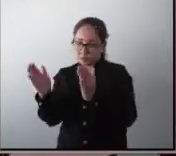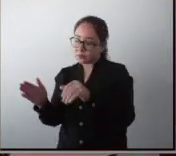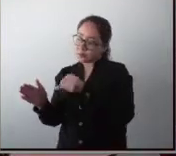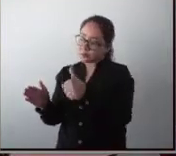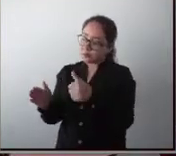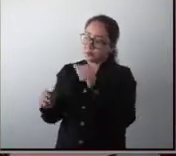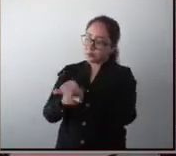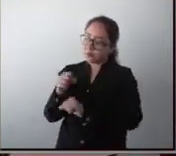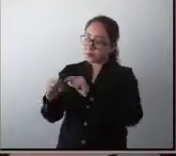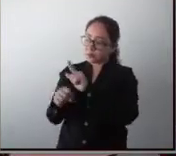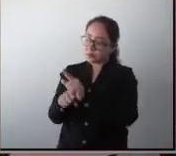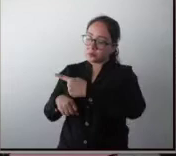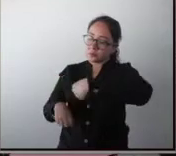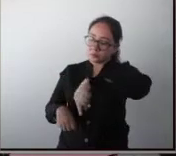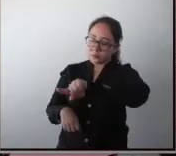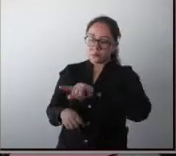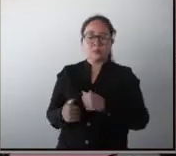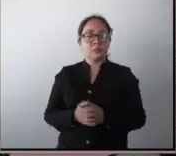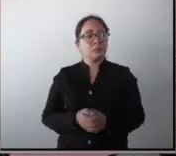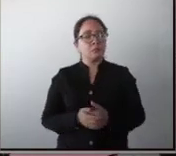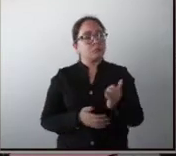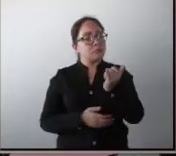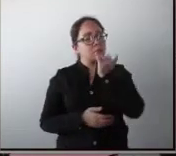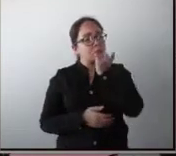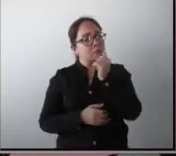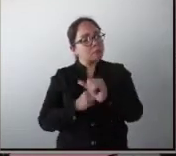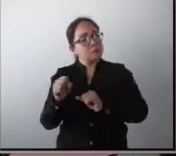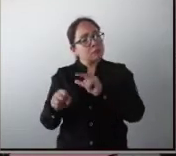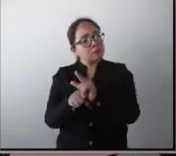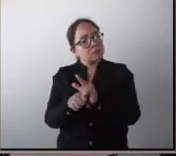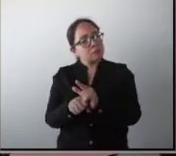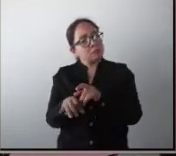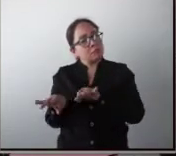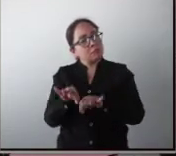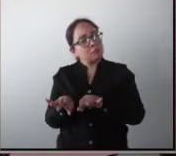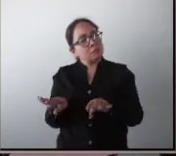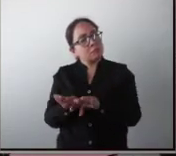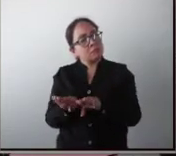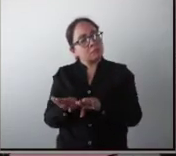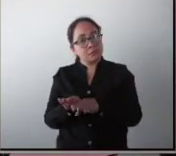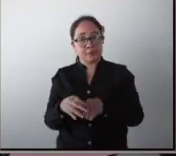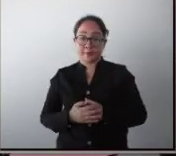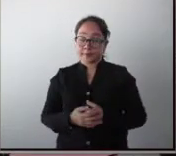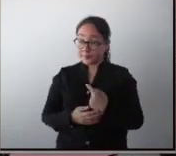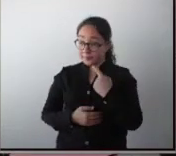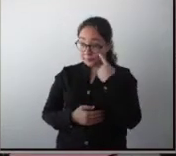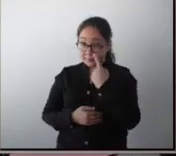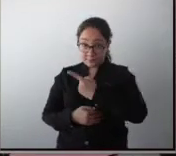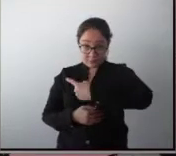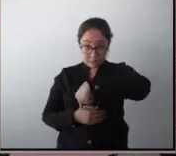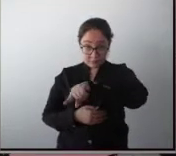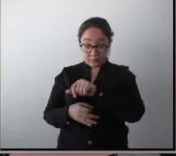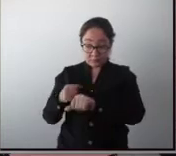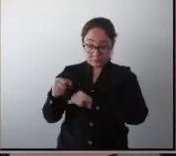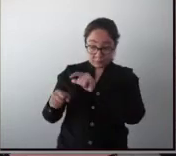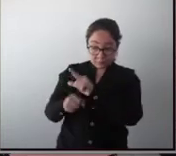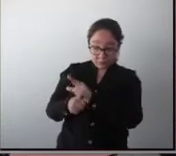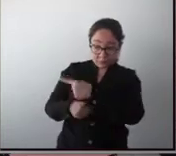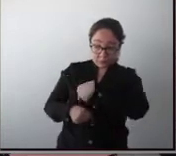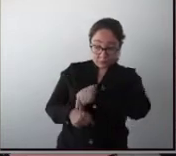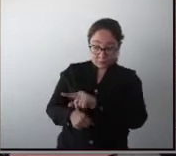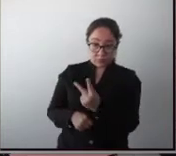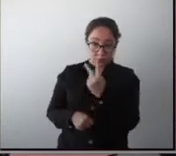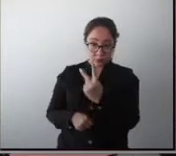Muy bien, en los modelos animales, ¿qué es lo que trabajan? ¿Cómo lo trabajan? Bueno, en los modelos animales empezamos a trabajar con dos